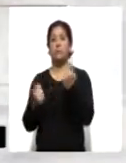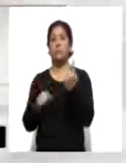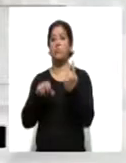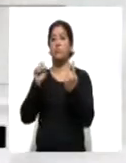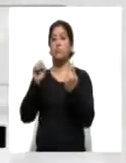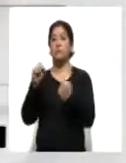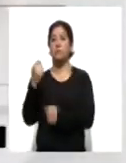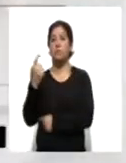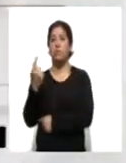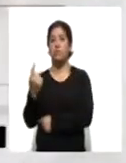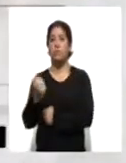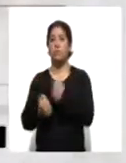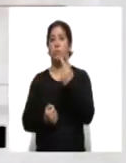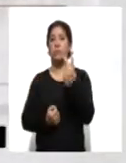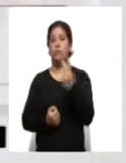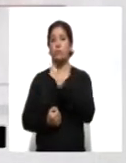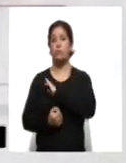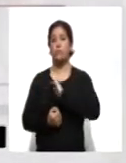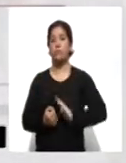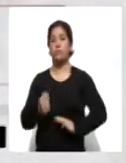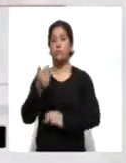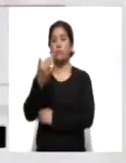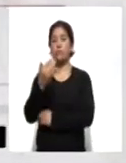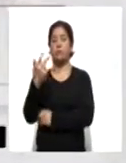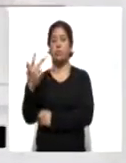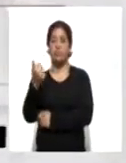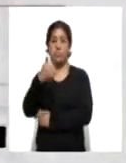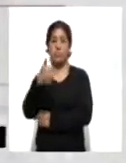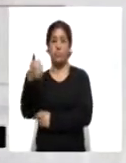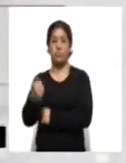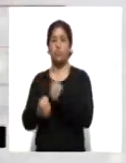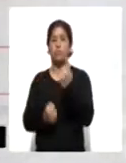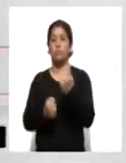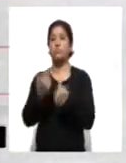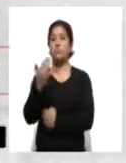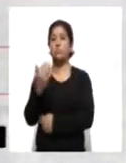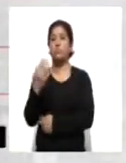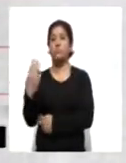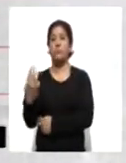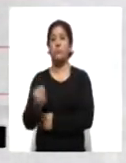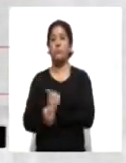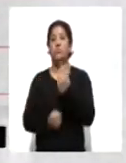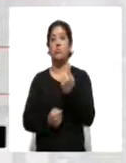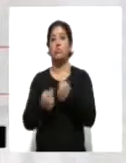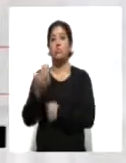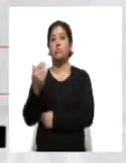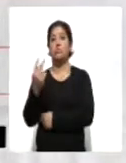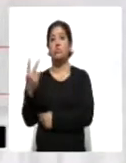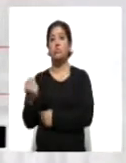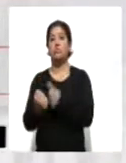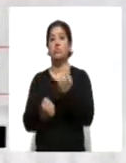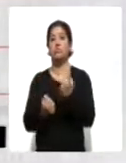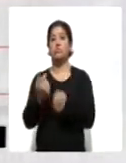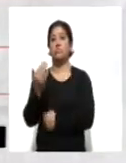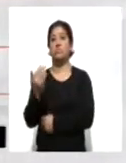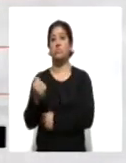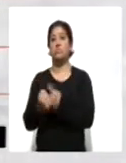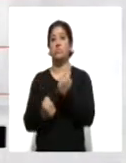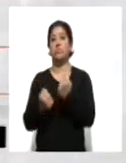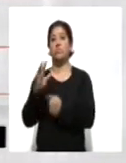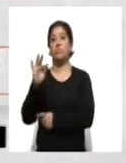Nopalucan 61, Tequesquitla Iguat 558, Ixtenco 53, Cuajomulco 52, Cuopiazla 50,